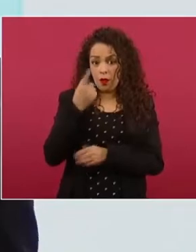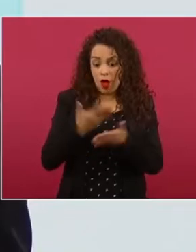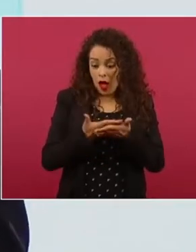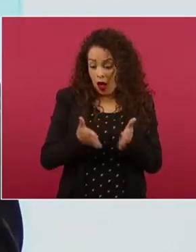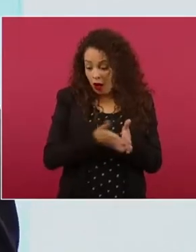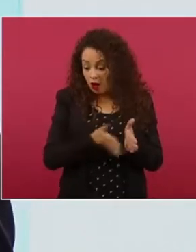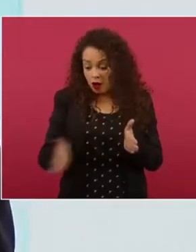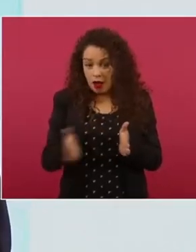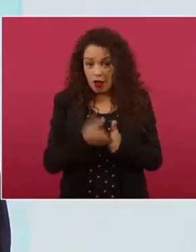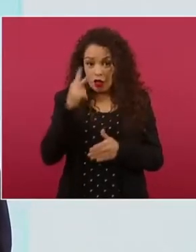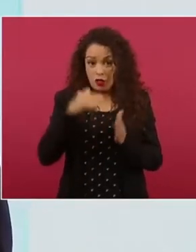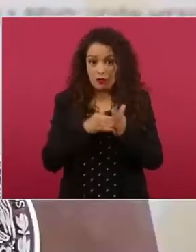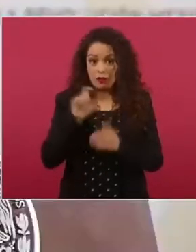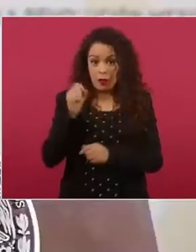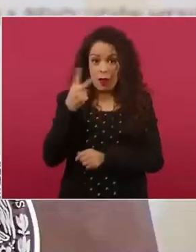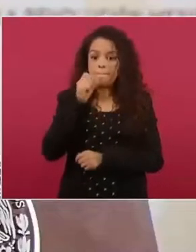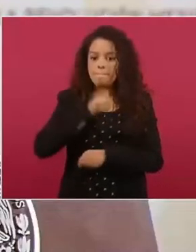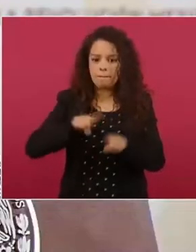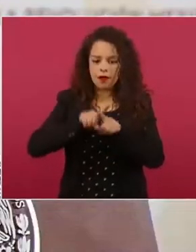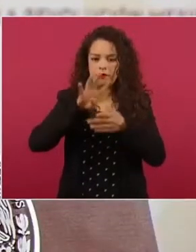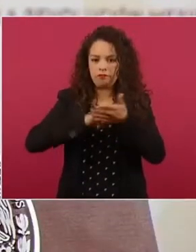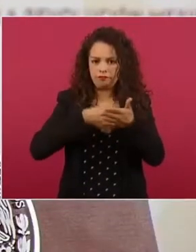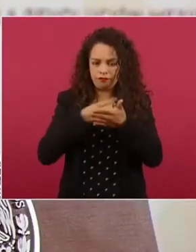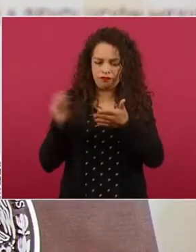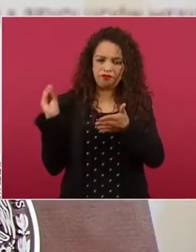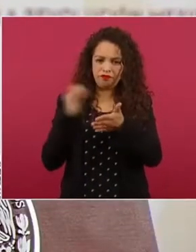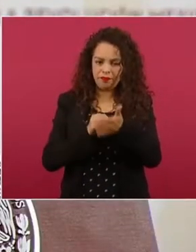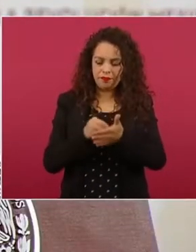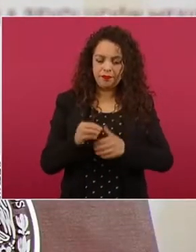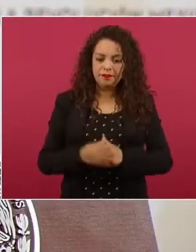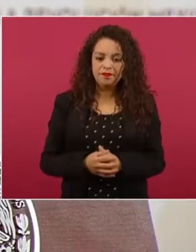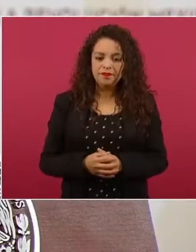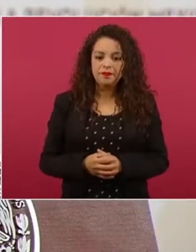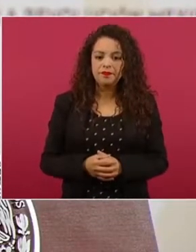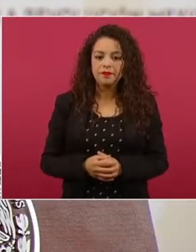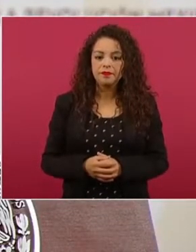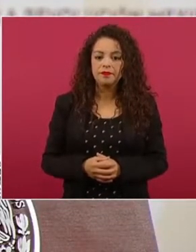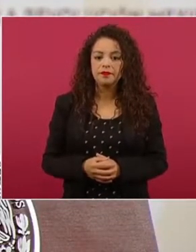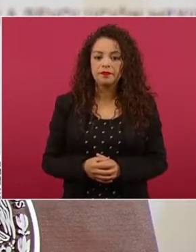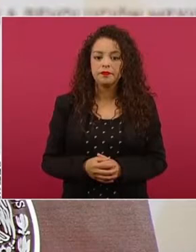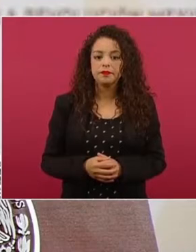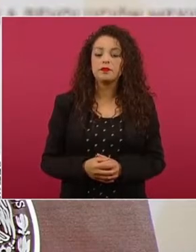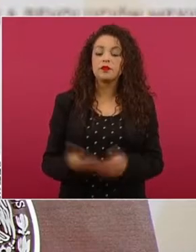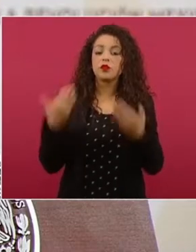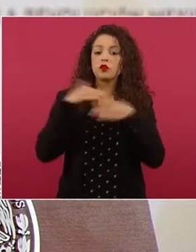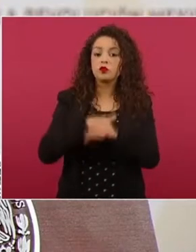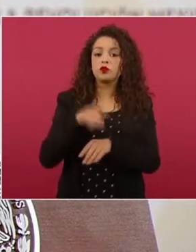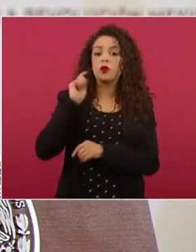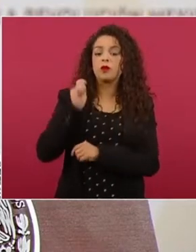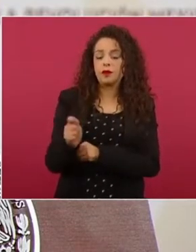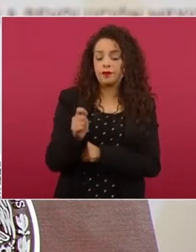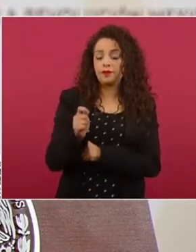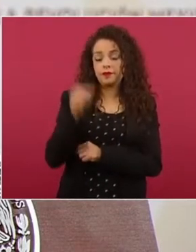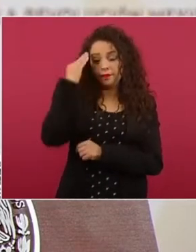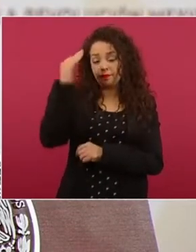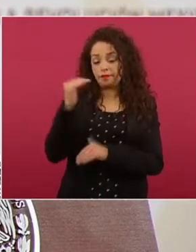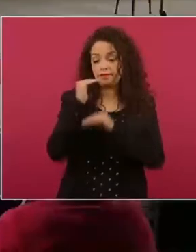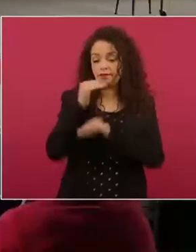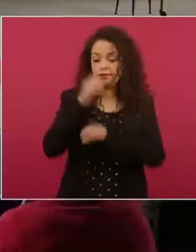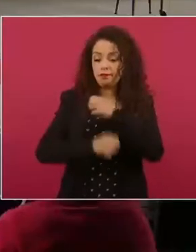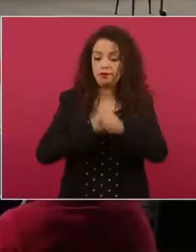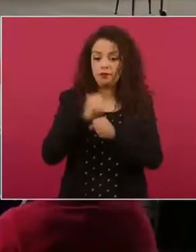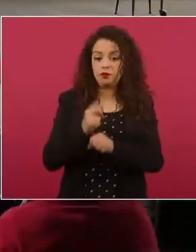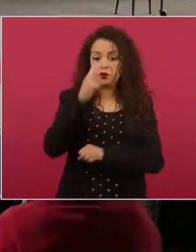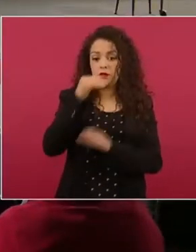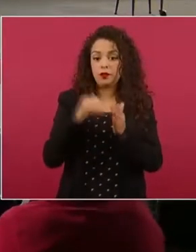con el número de trabajadores que tienen ajustes por pagos indebidos en el ejercicio fiscal dos mil veintidós es en